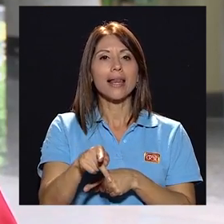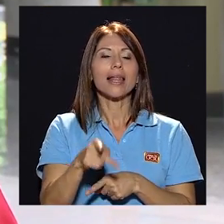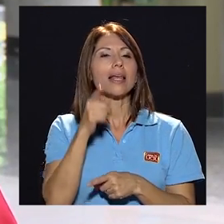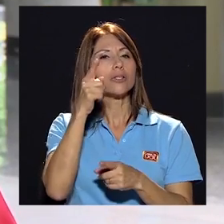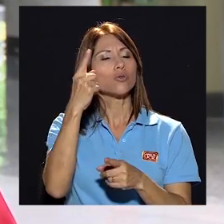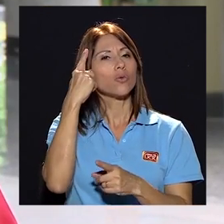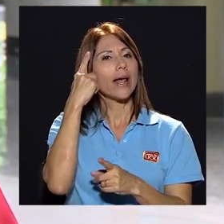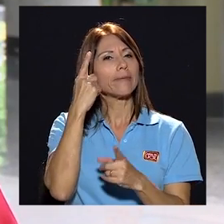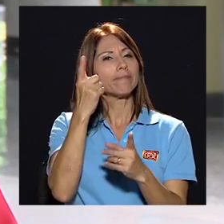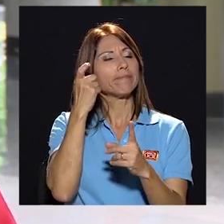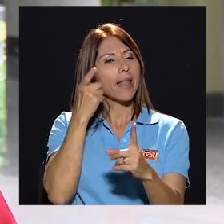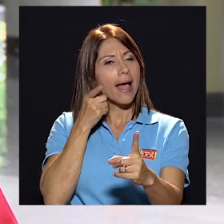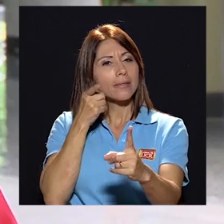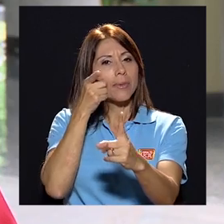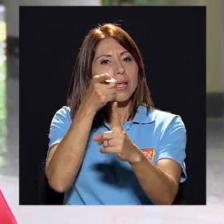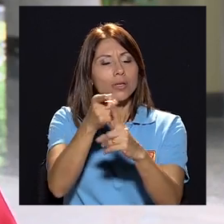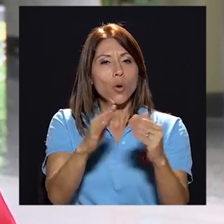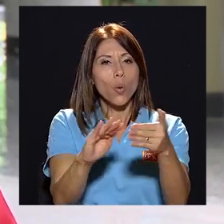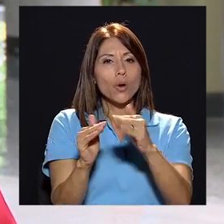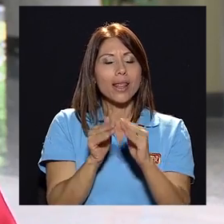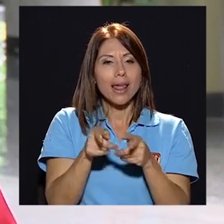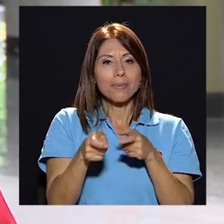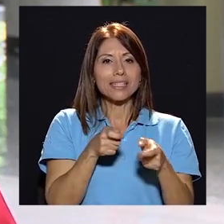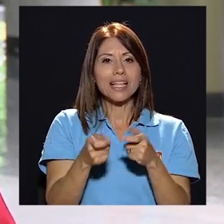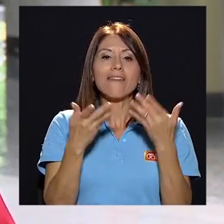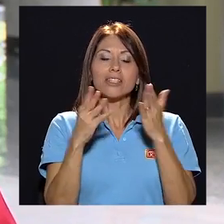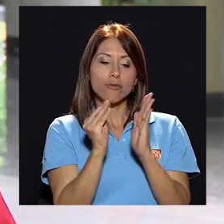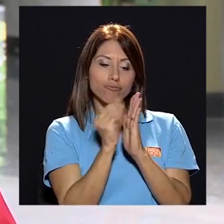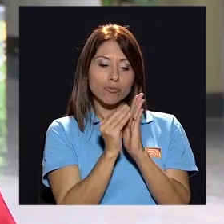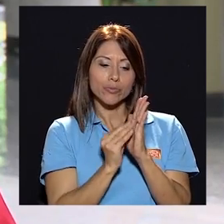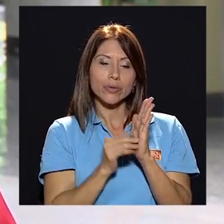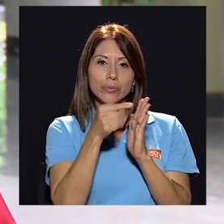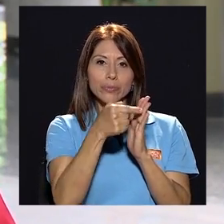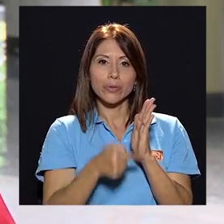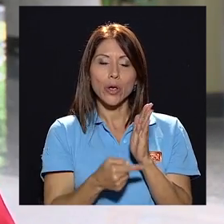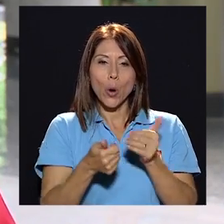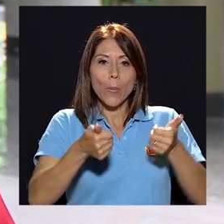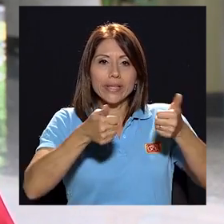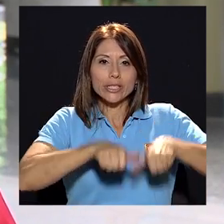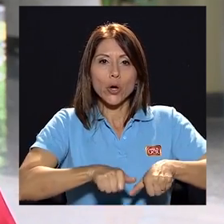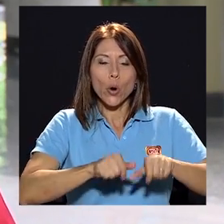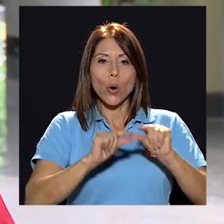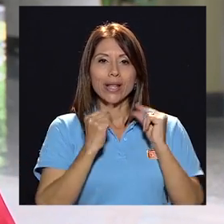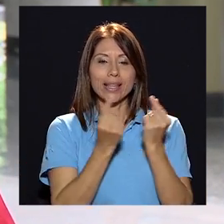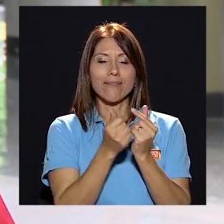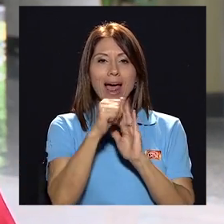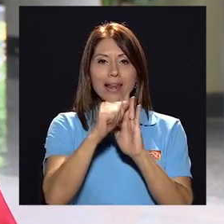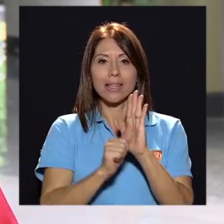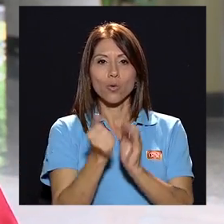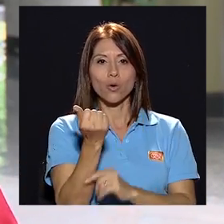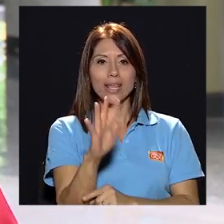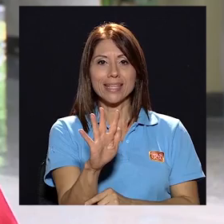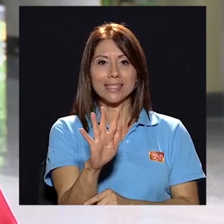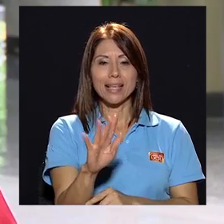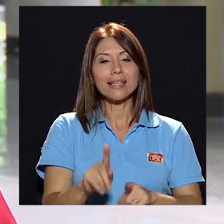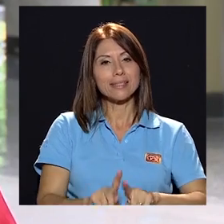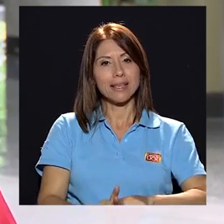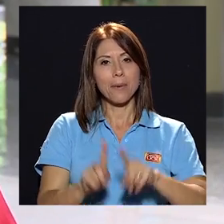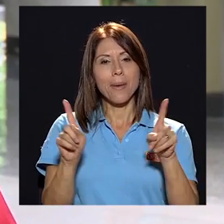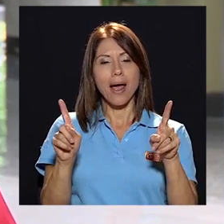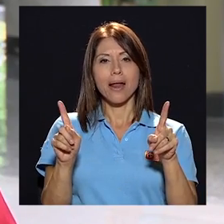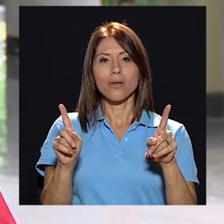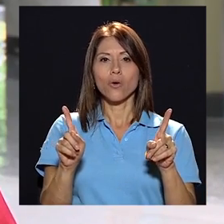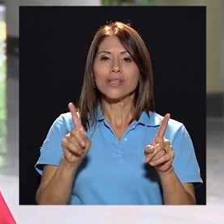una aspiración de la comunidad administrativa que está en la Convención Colectiva, efectivamente, en el artículo 15. Sin embargo,